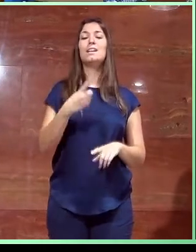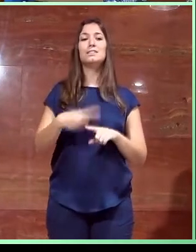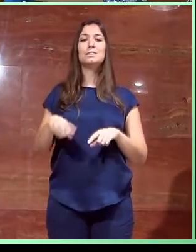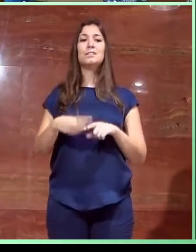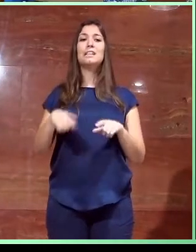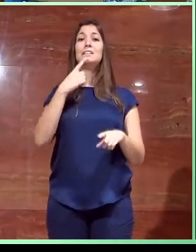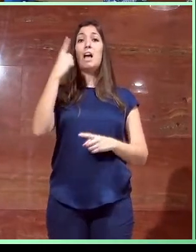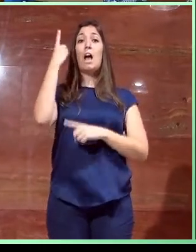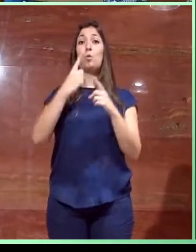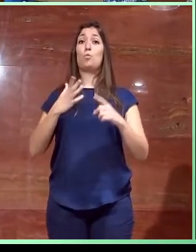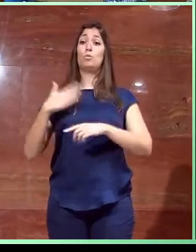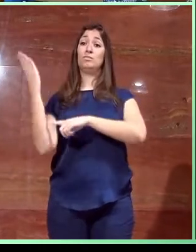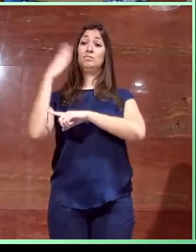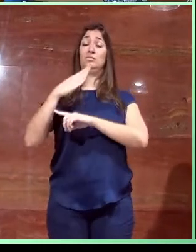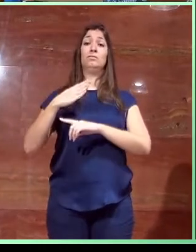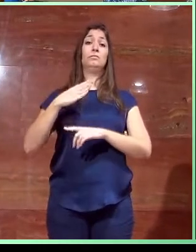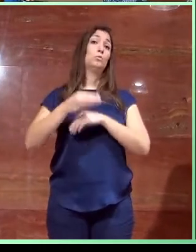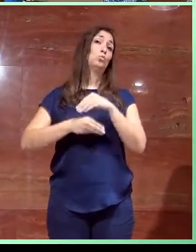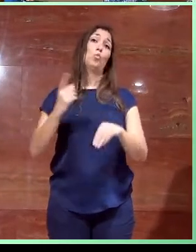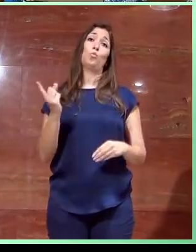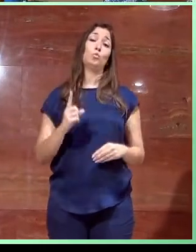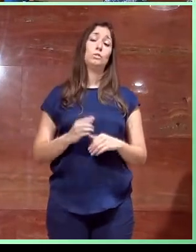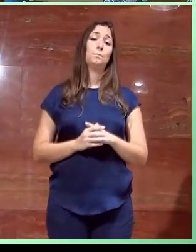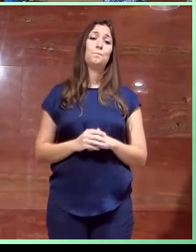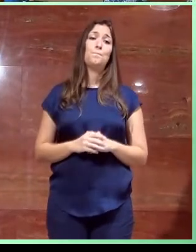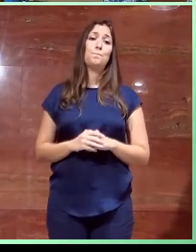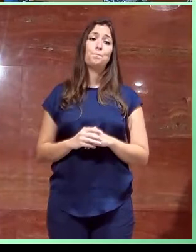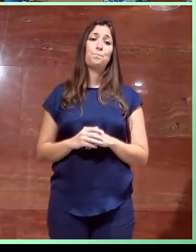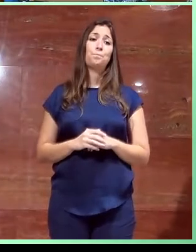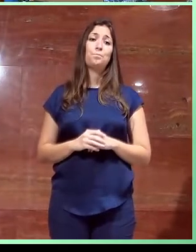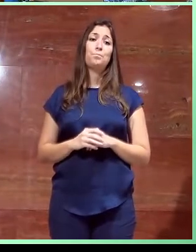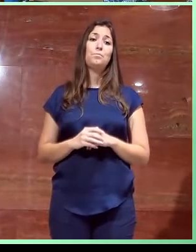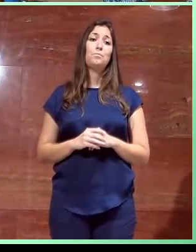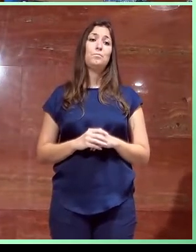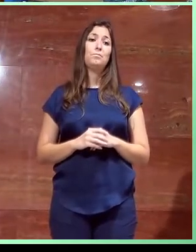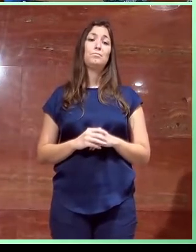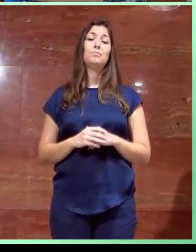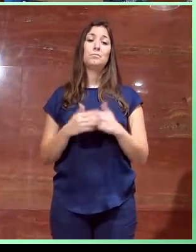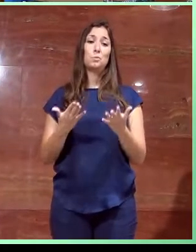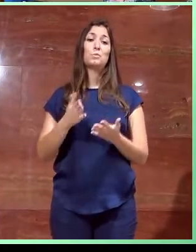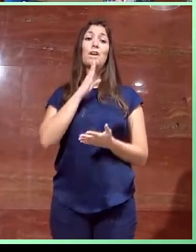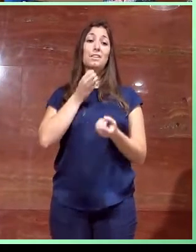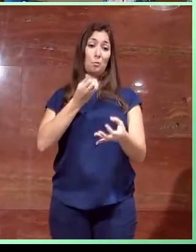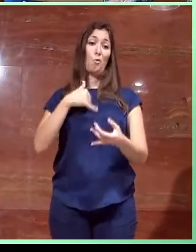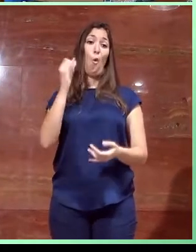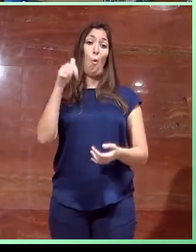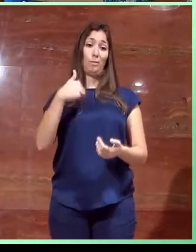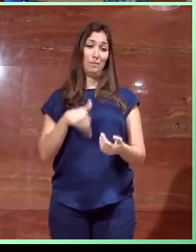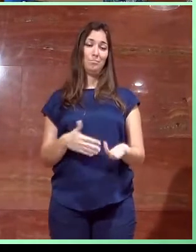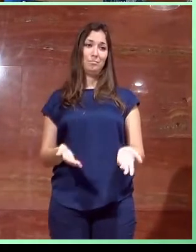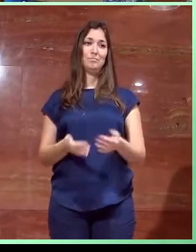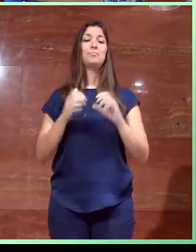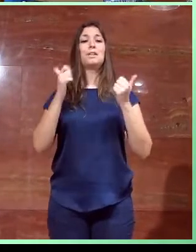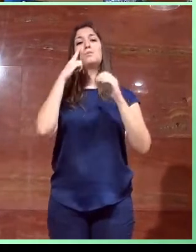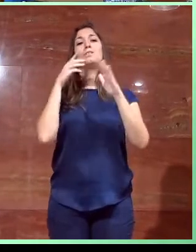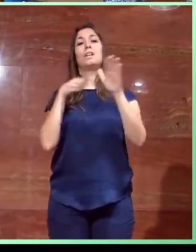usuarios que no van a utilizarla, ¿no? Bien. Como Juan ya os ha hablado, vamos a empezar con el